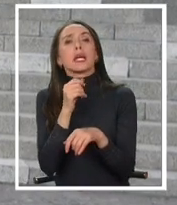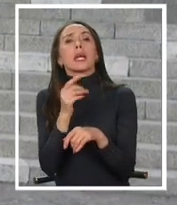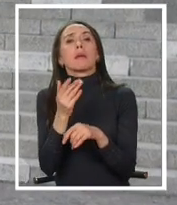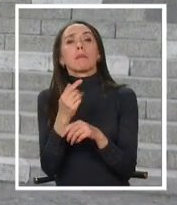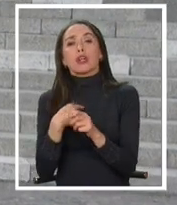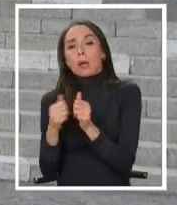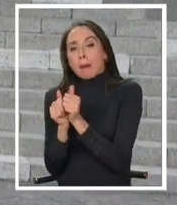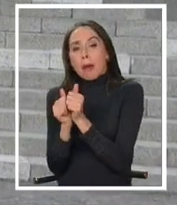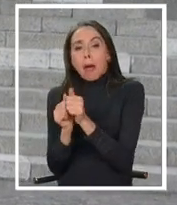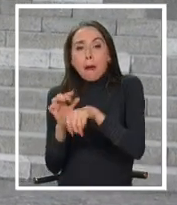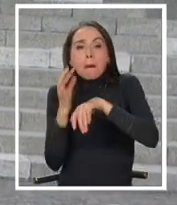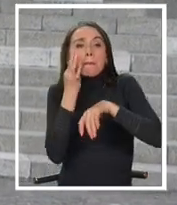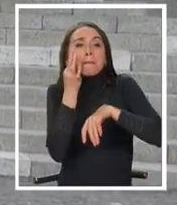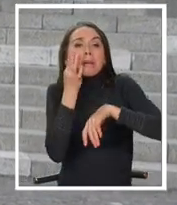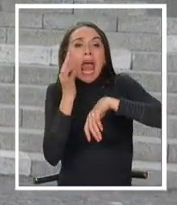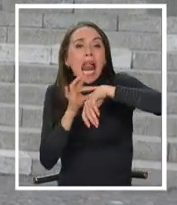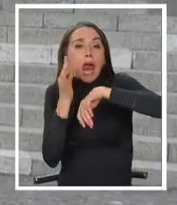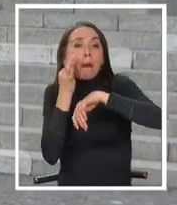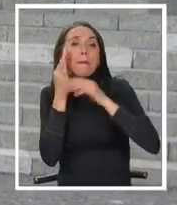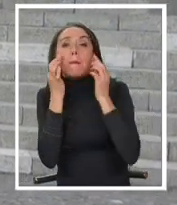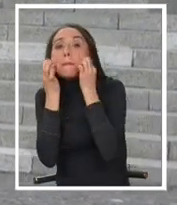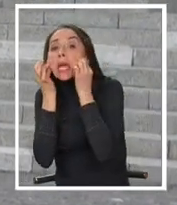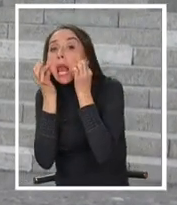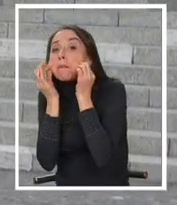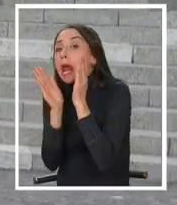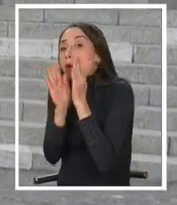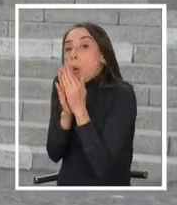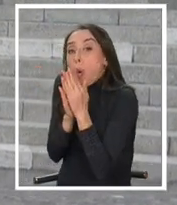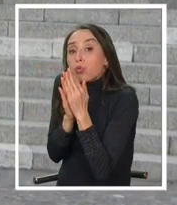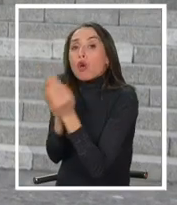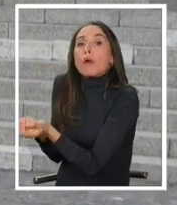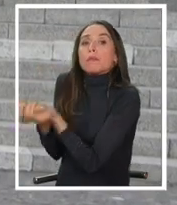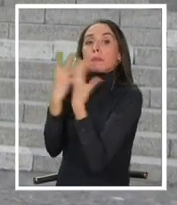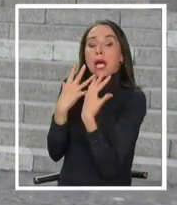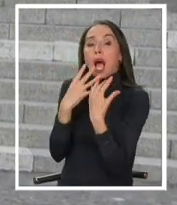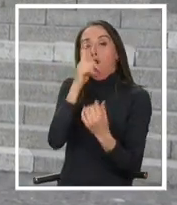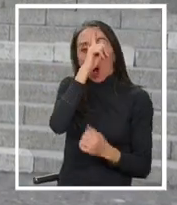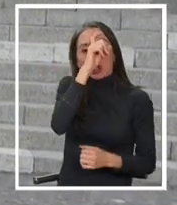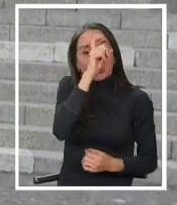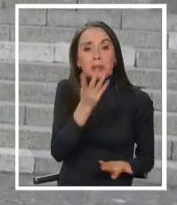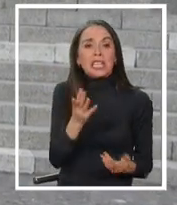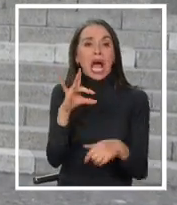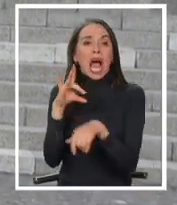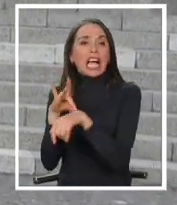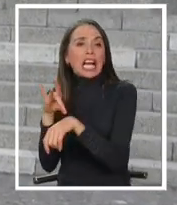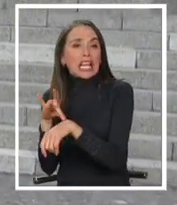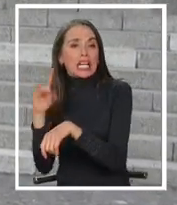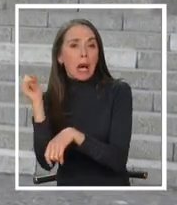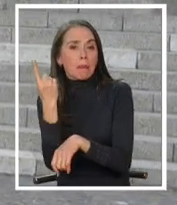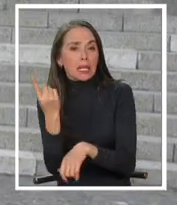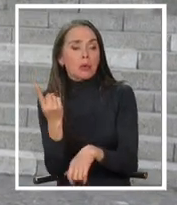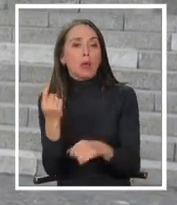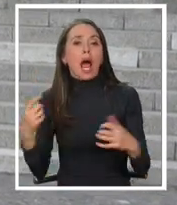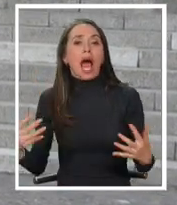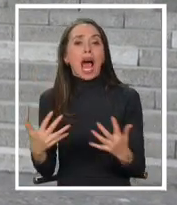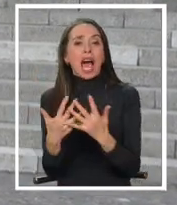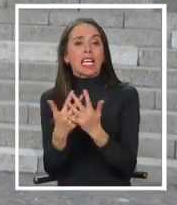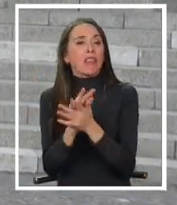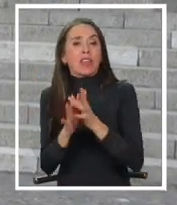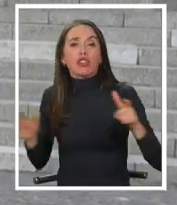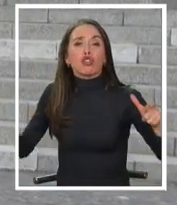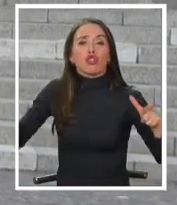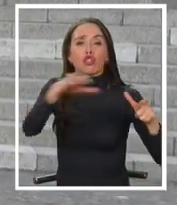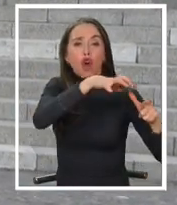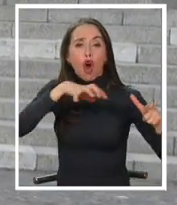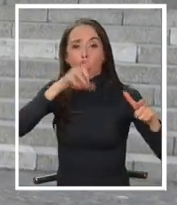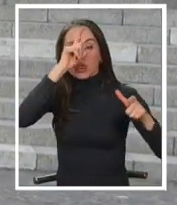contacto estrecho de piel a piel y que las instituciones de salud, hospitales, clínicas y la red sanitaria completa